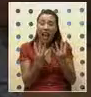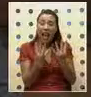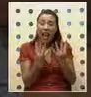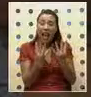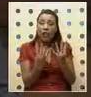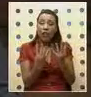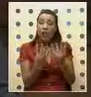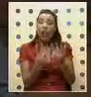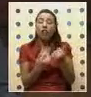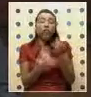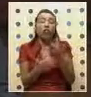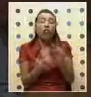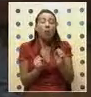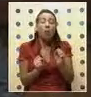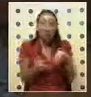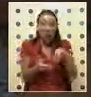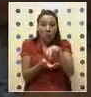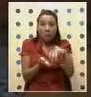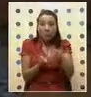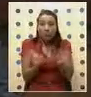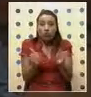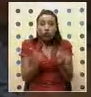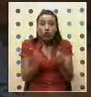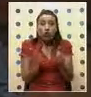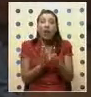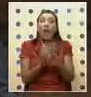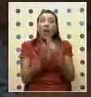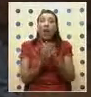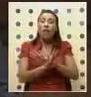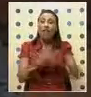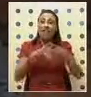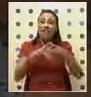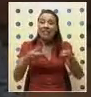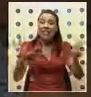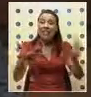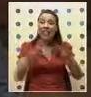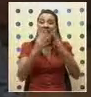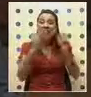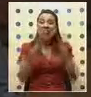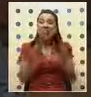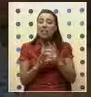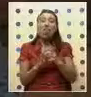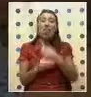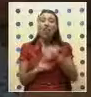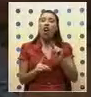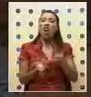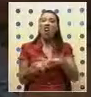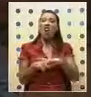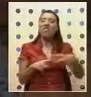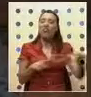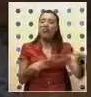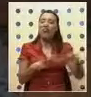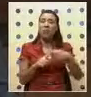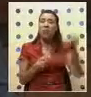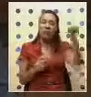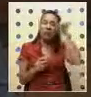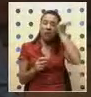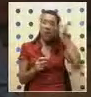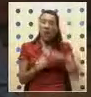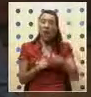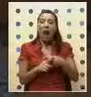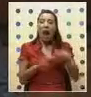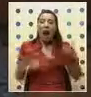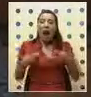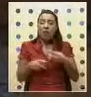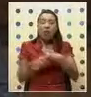la que apenas cabía y salió de esa cárcel sin ningún ánimo de venganza ni rencor que animara sus actos y sus